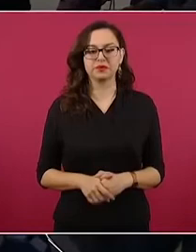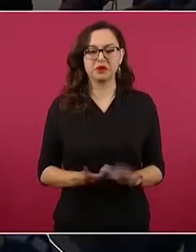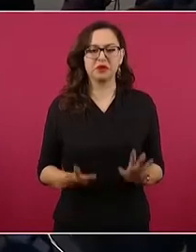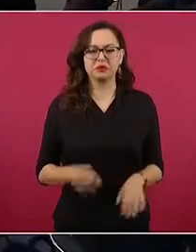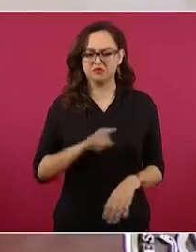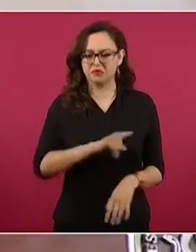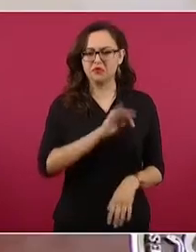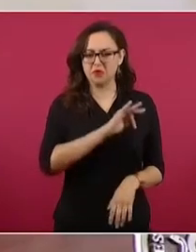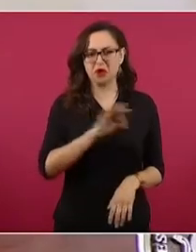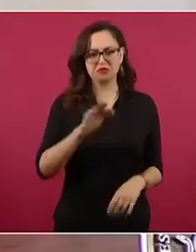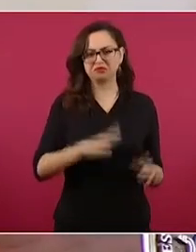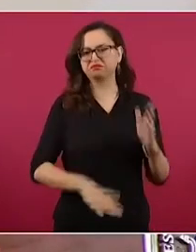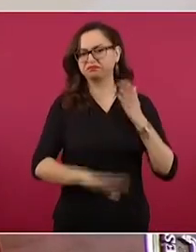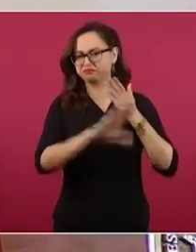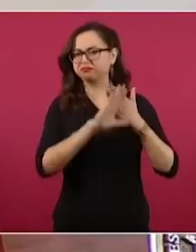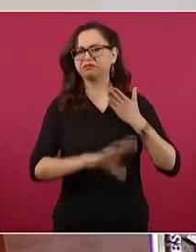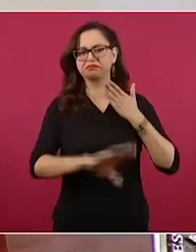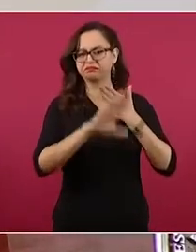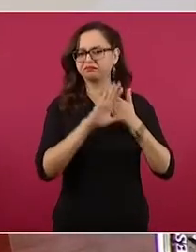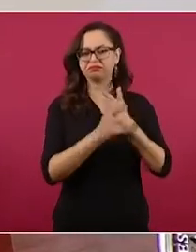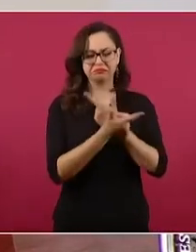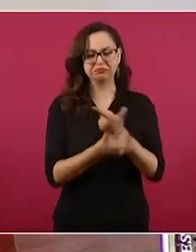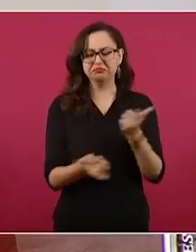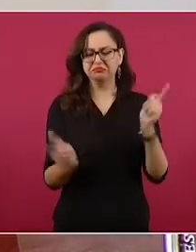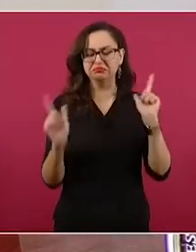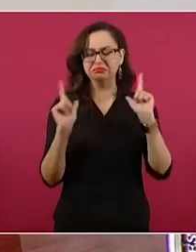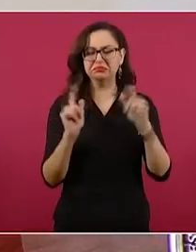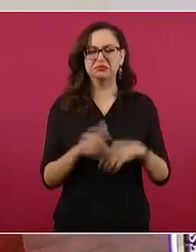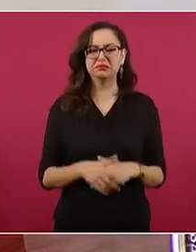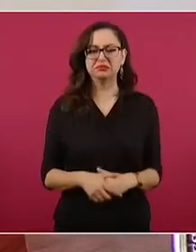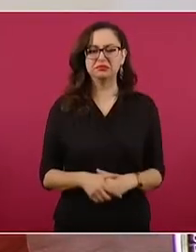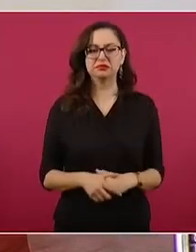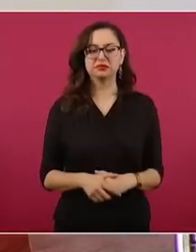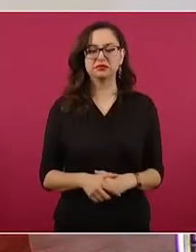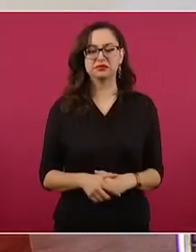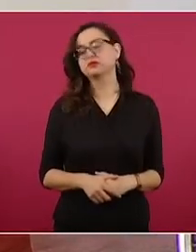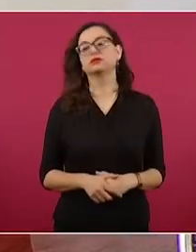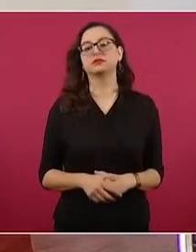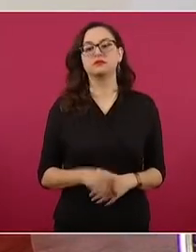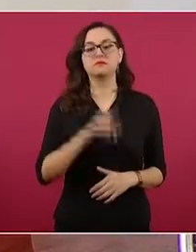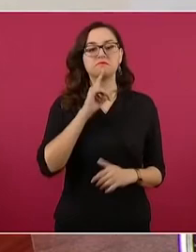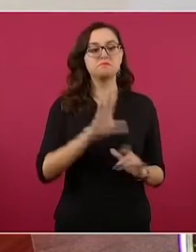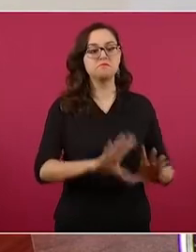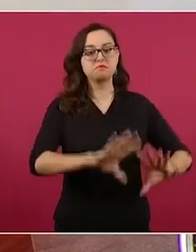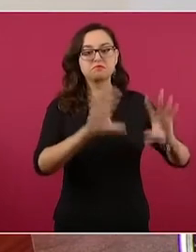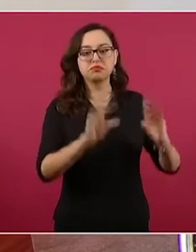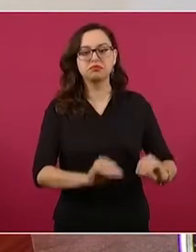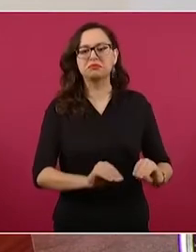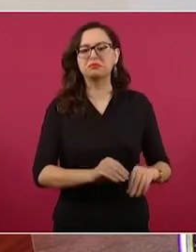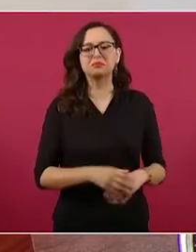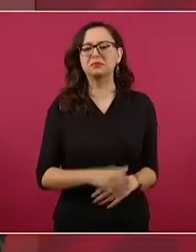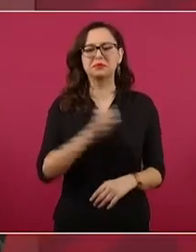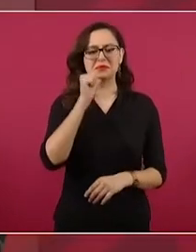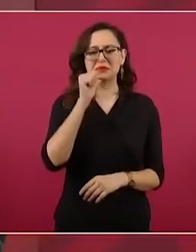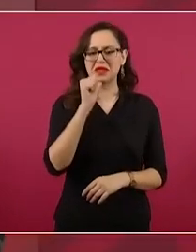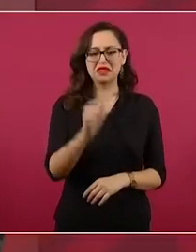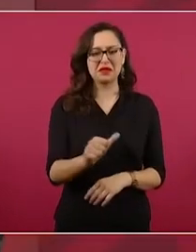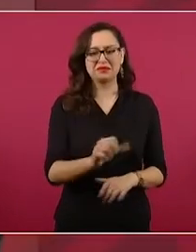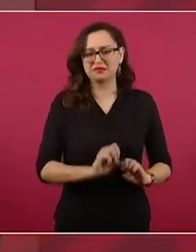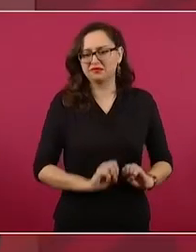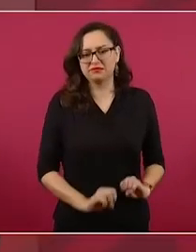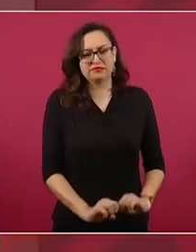nadie debe ser censurado, nadie,